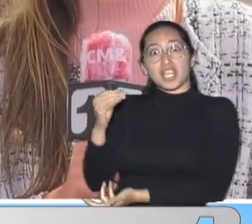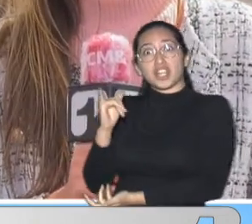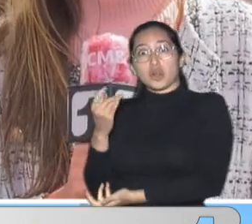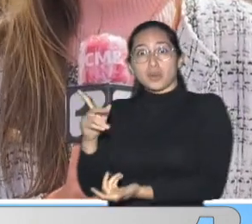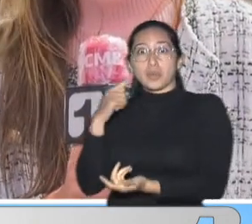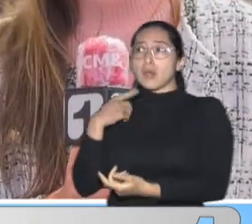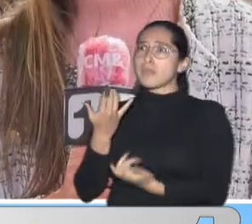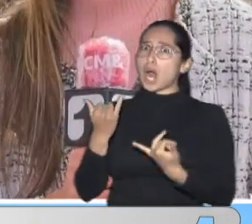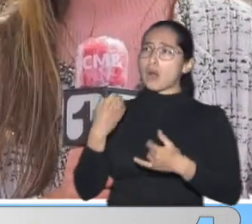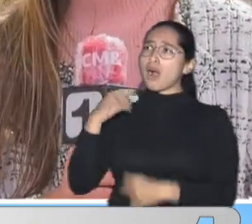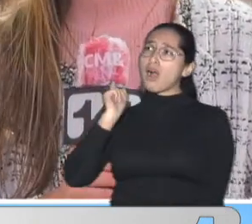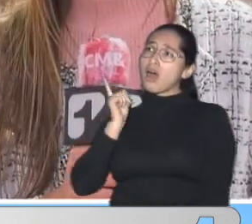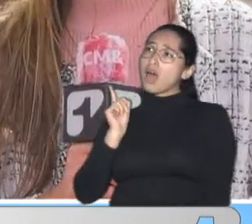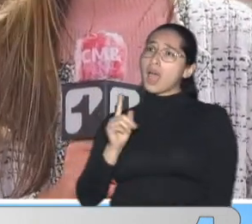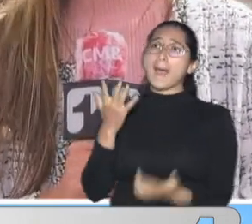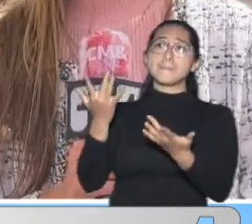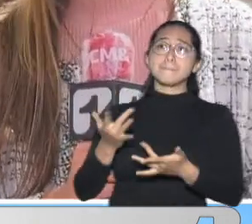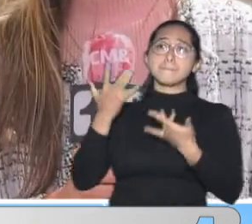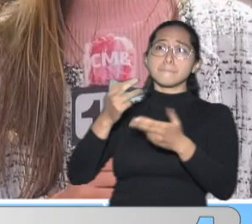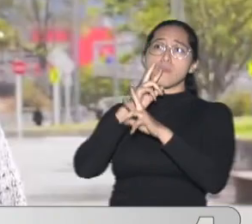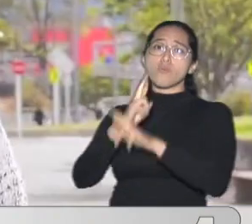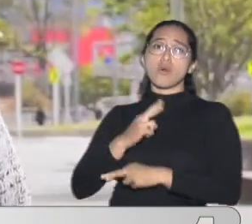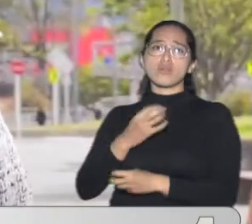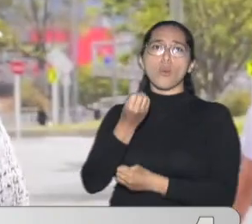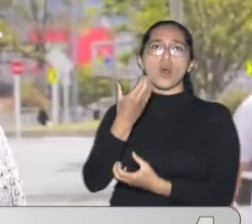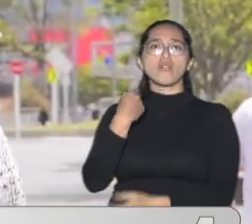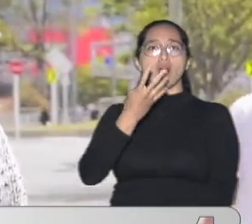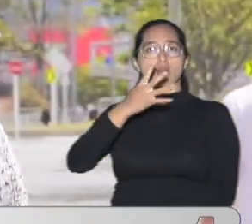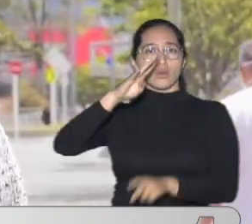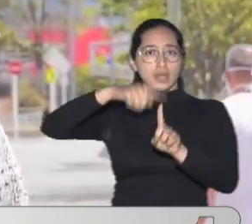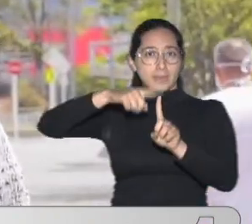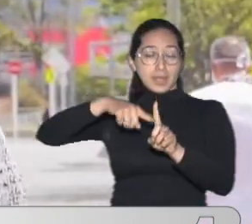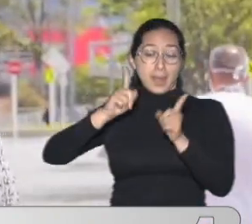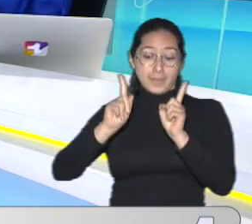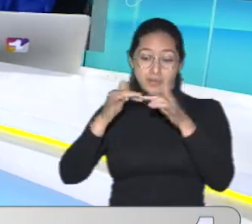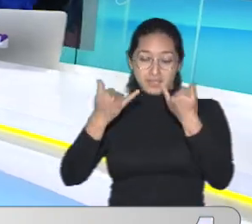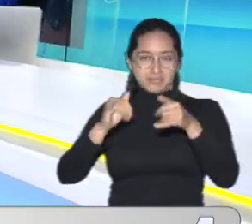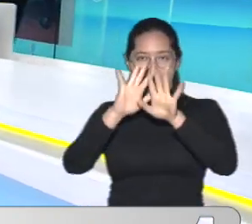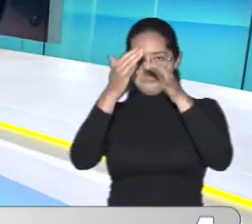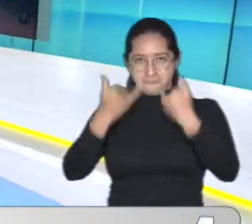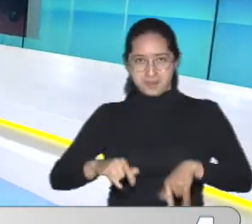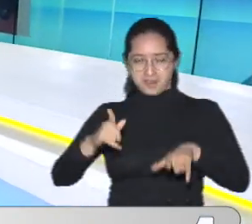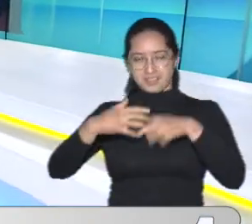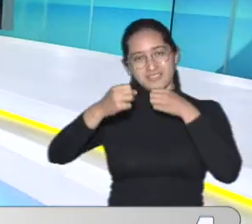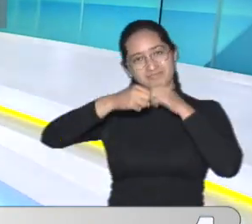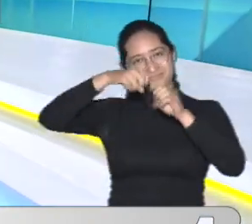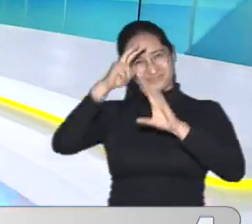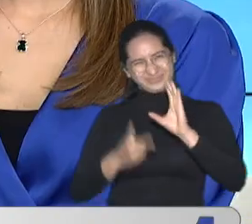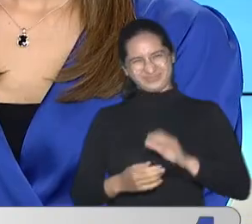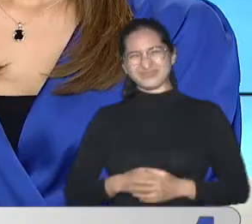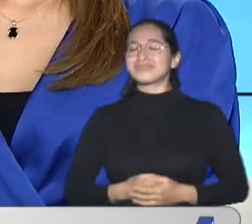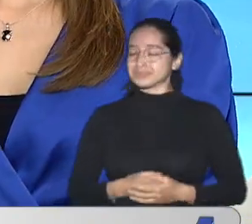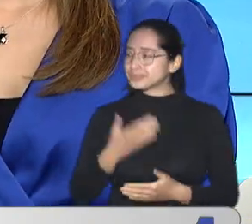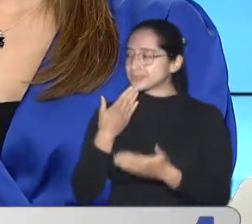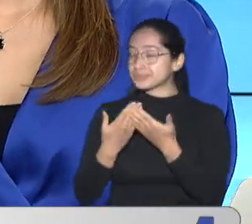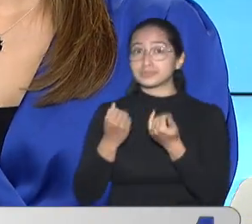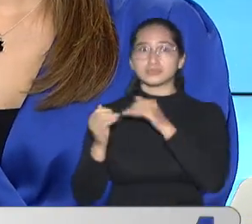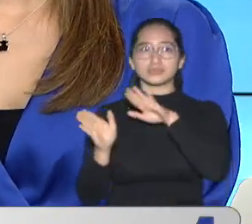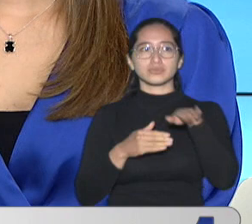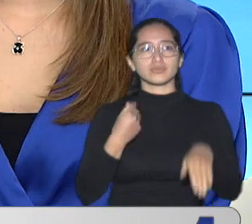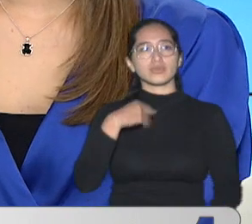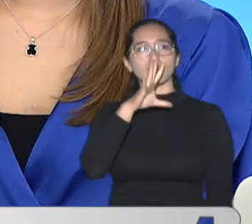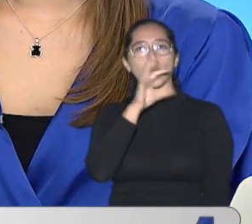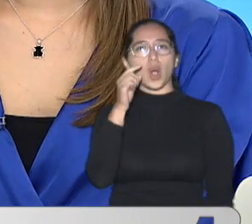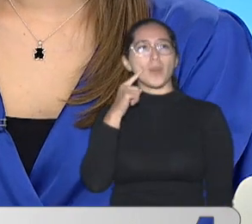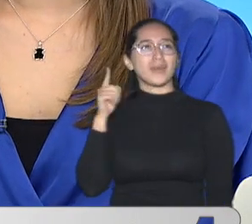14 meses En manos de esta cartera Con esta información me despido Luisa Fernández Noticentro 1 CMI Luisa muchas gracias Y un hombre que